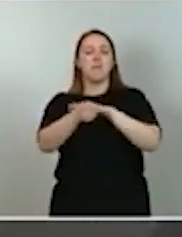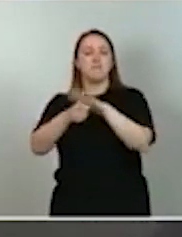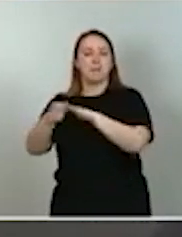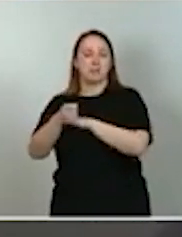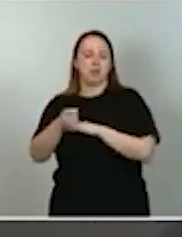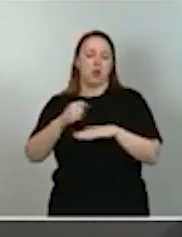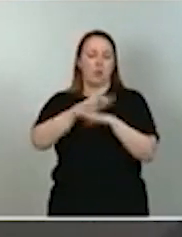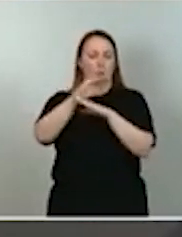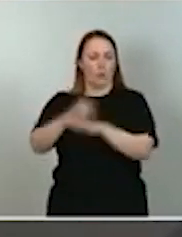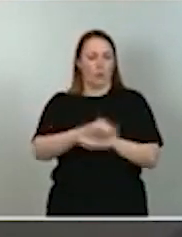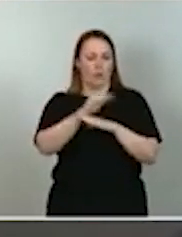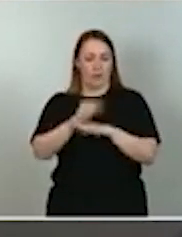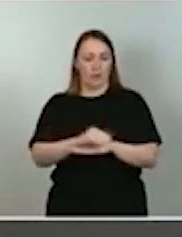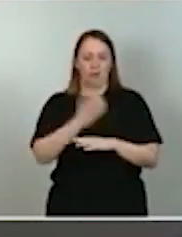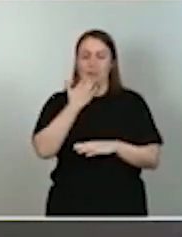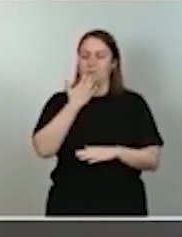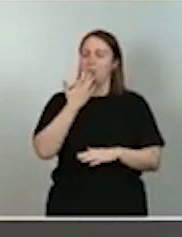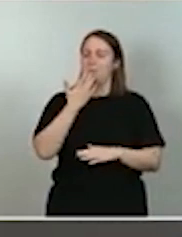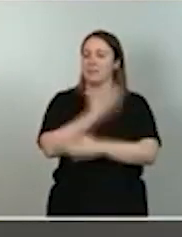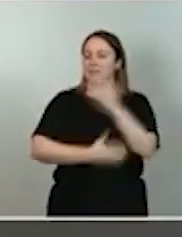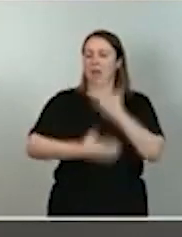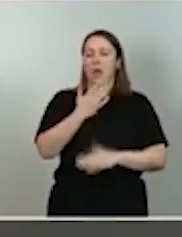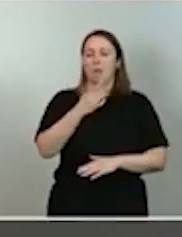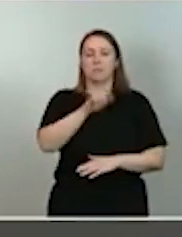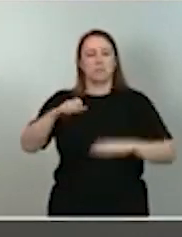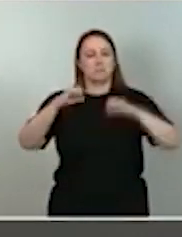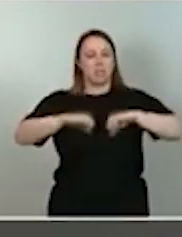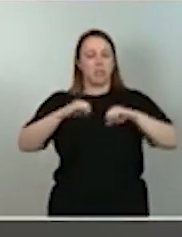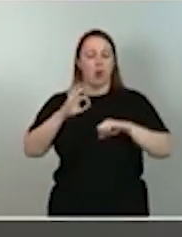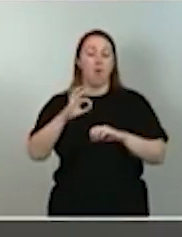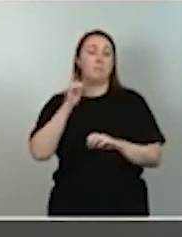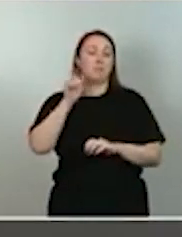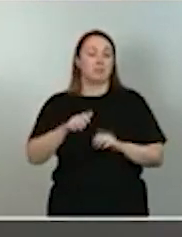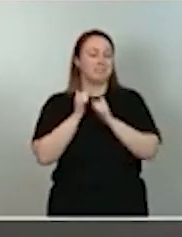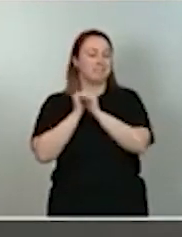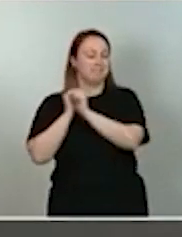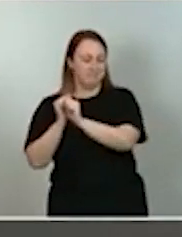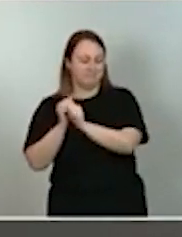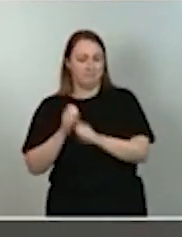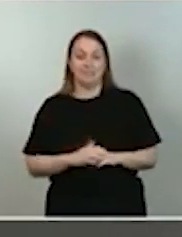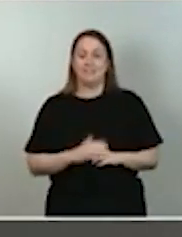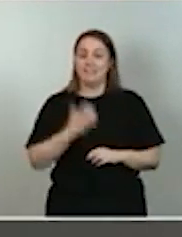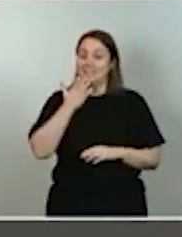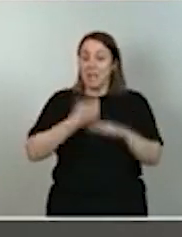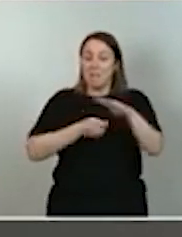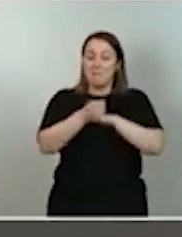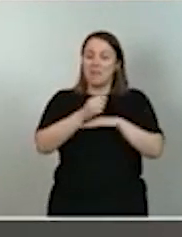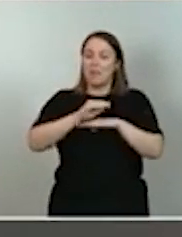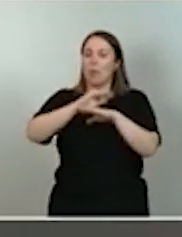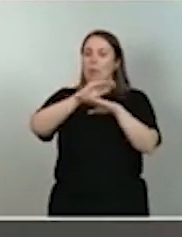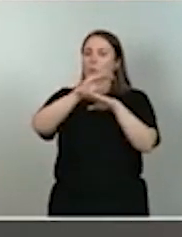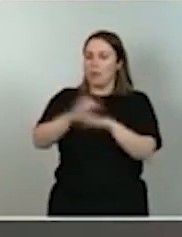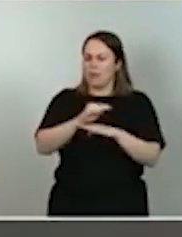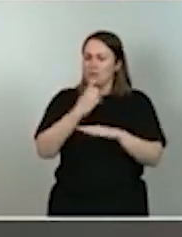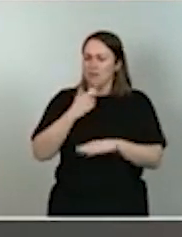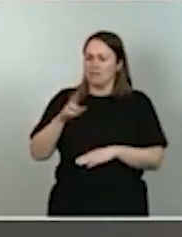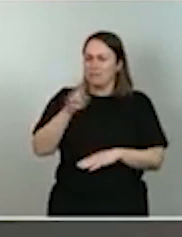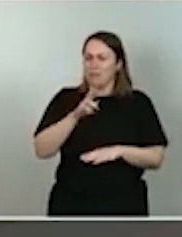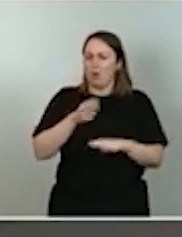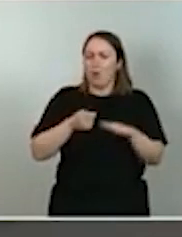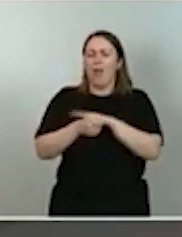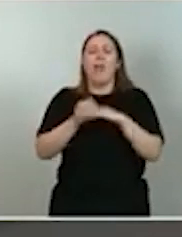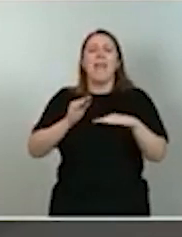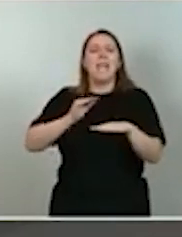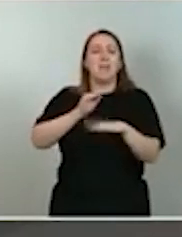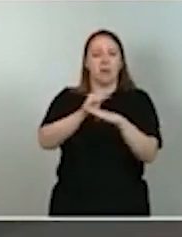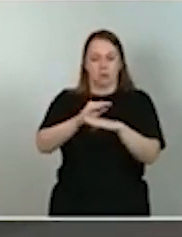discapacitados y a dependientes. Invertir en cuidado, e insisto en la palabra invertir, no solamente responde a razones